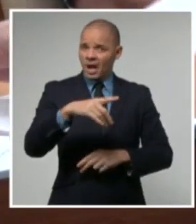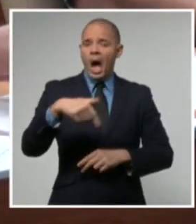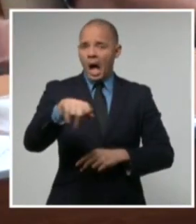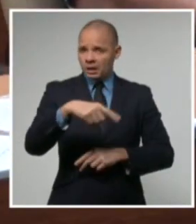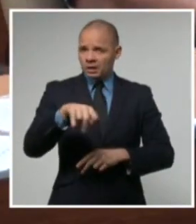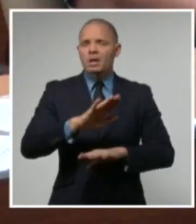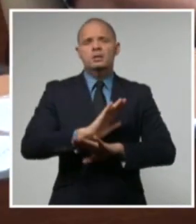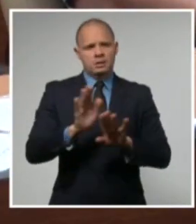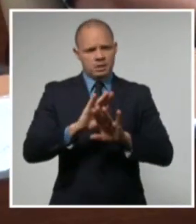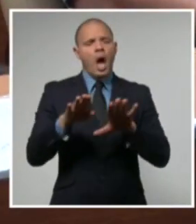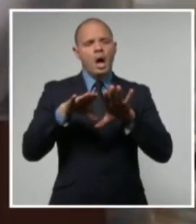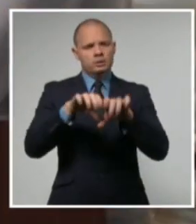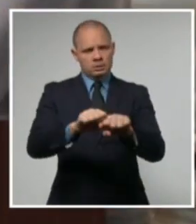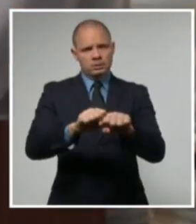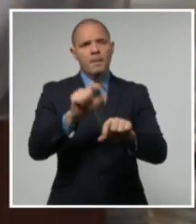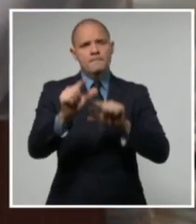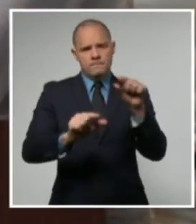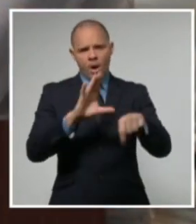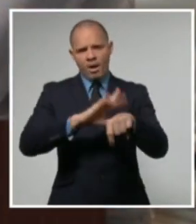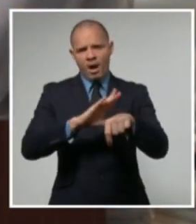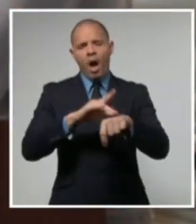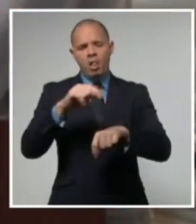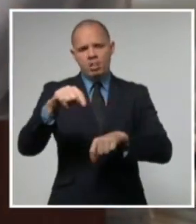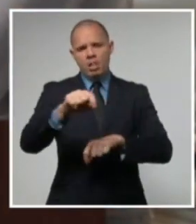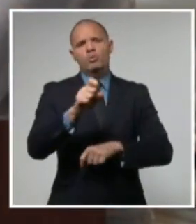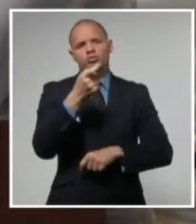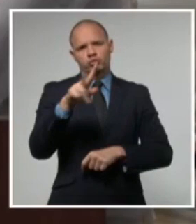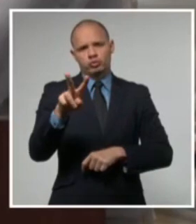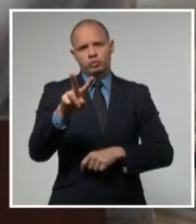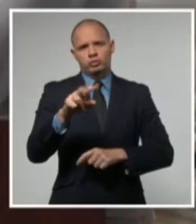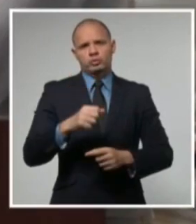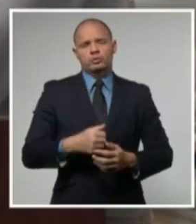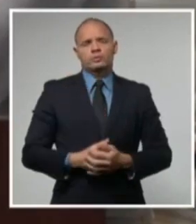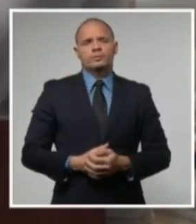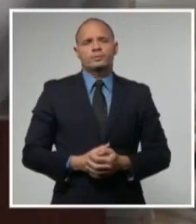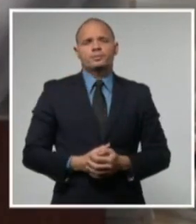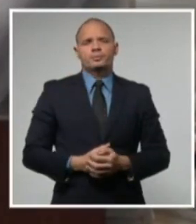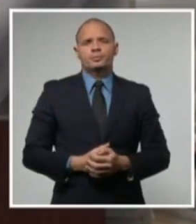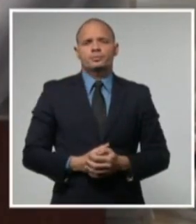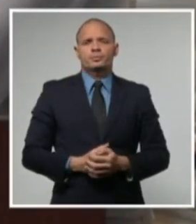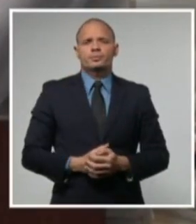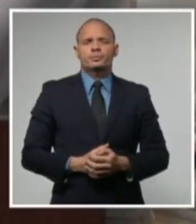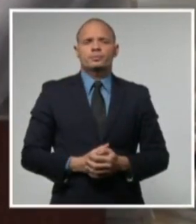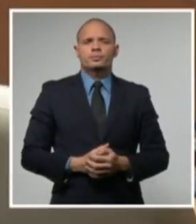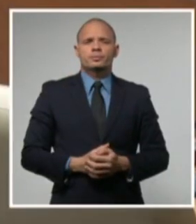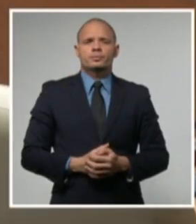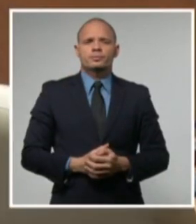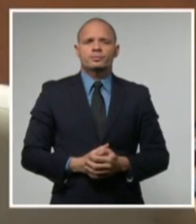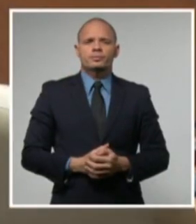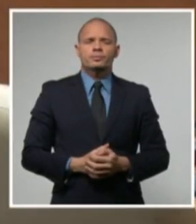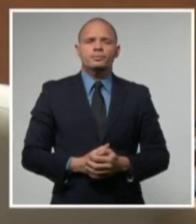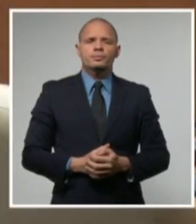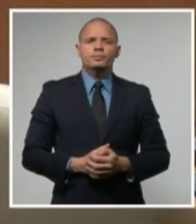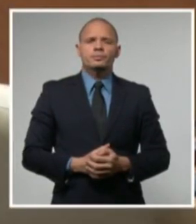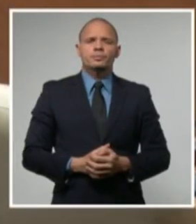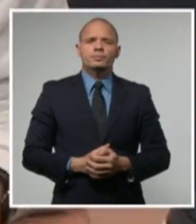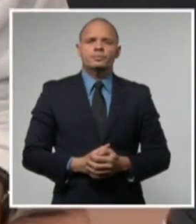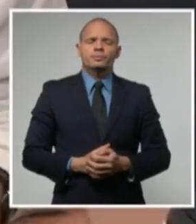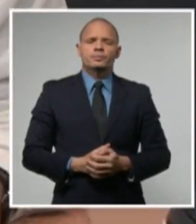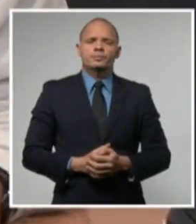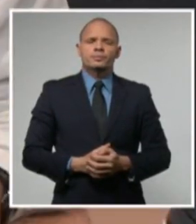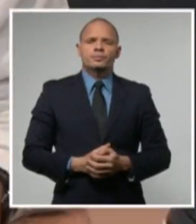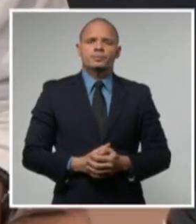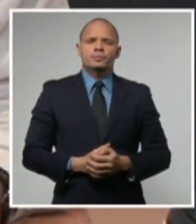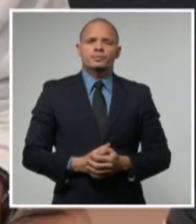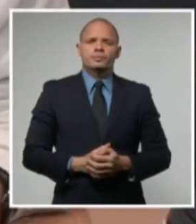casos positivos. El anuncio de este miércoles ratifica los resultados alcanzados por la mayor de las Antillas en el combate a la epidemia.